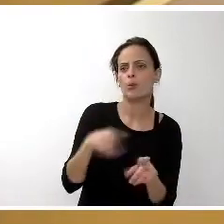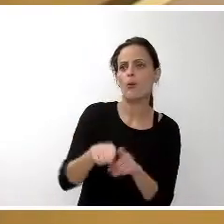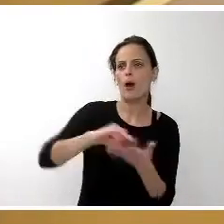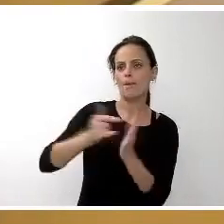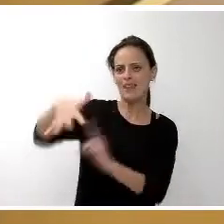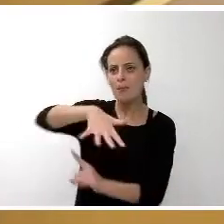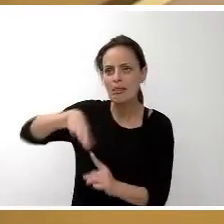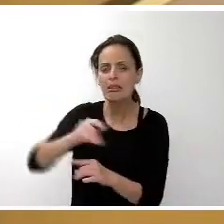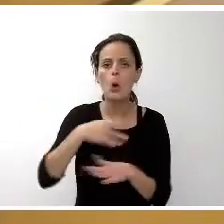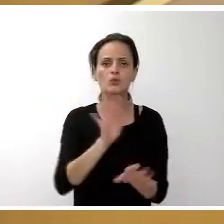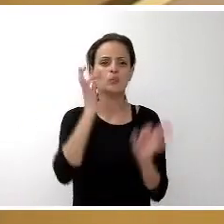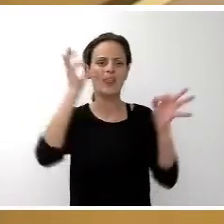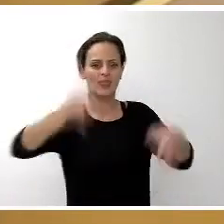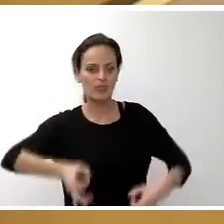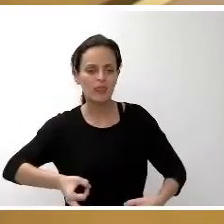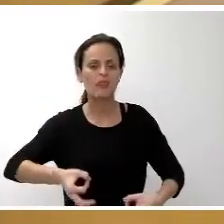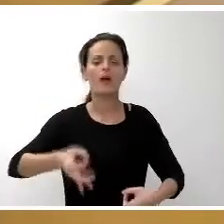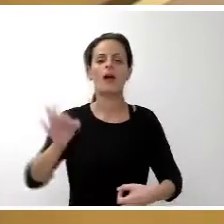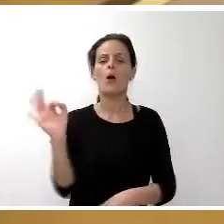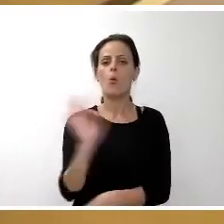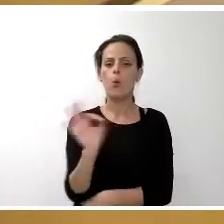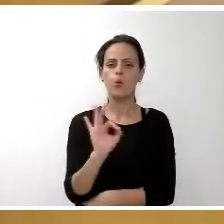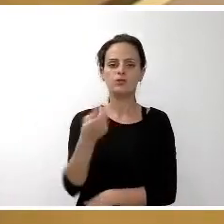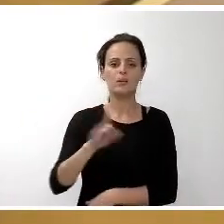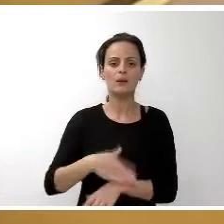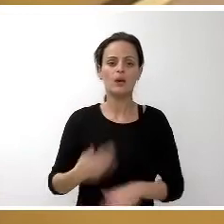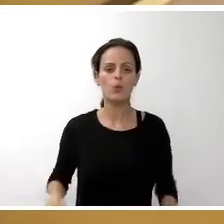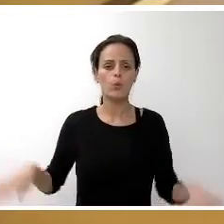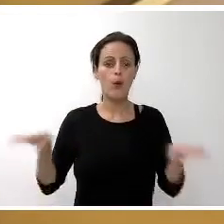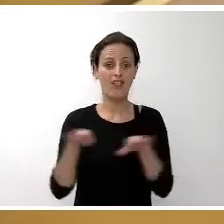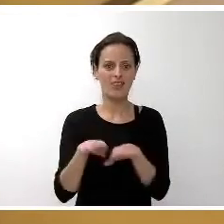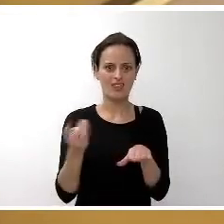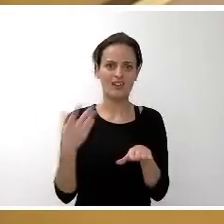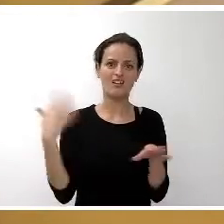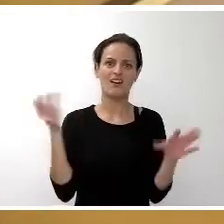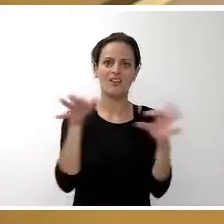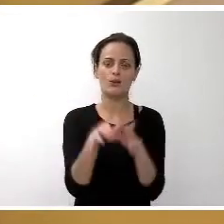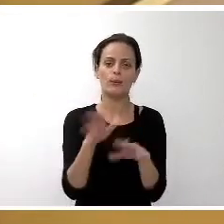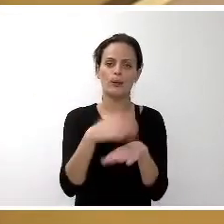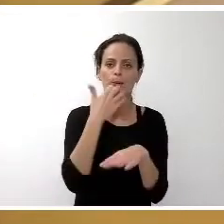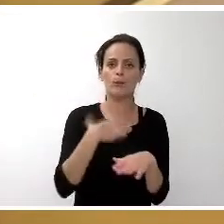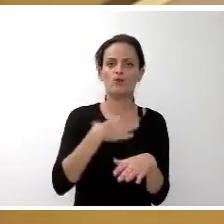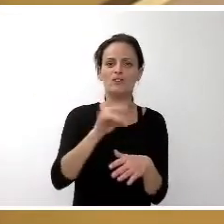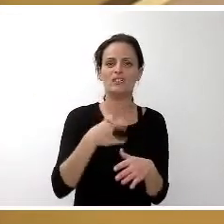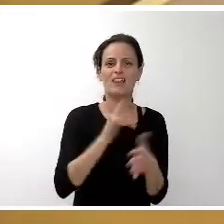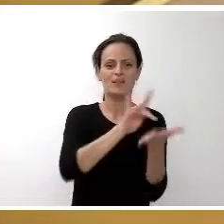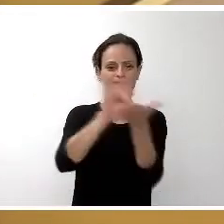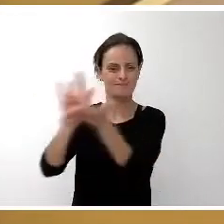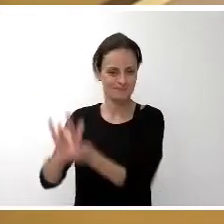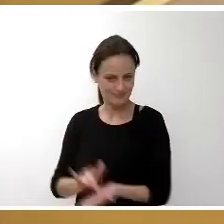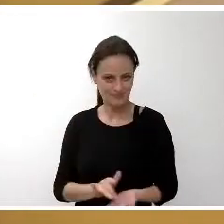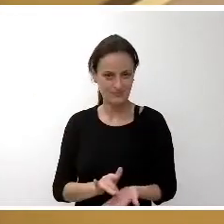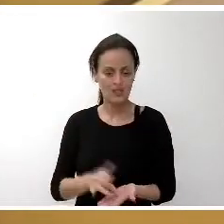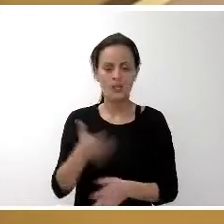la seguridad o también la igualdad en cuanto a las posibilidades de visitas, hablabas de que